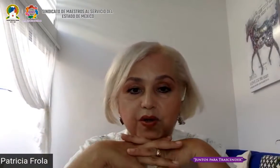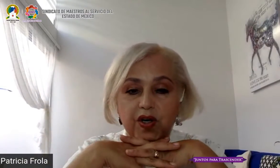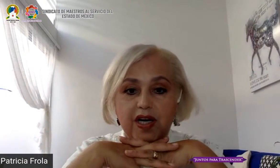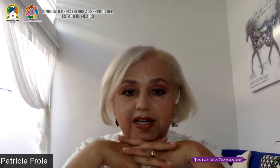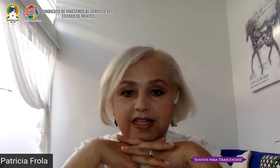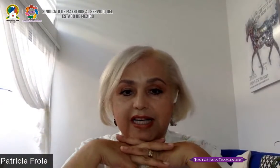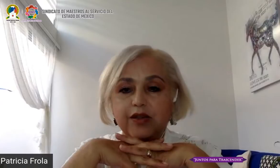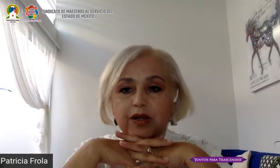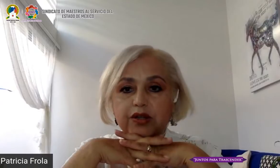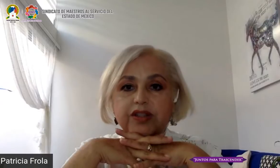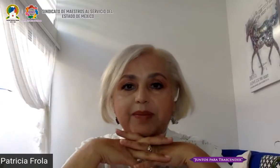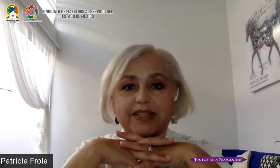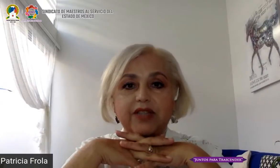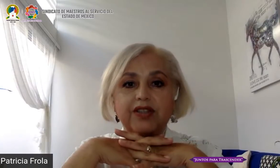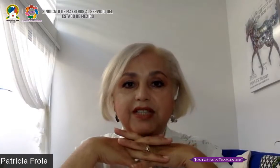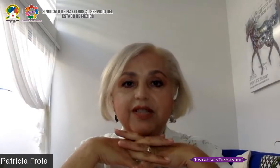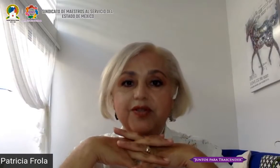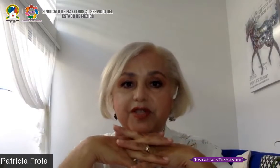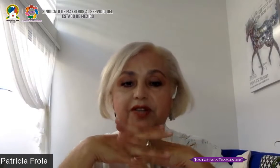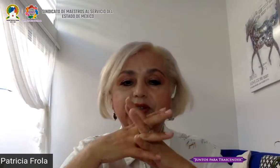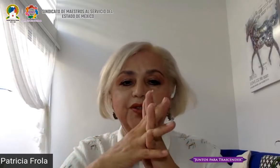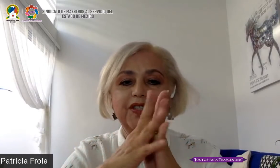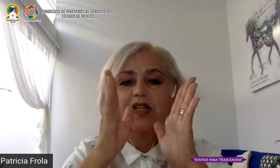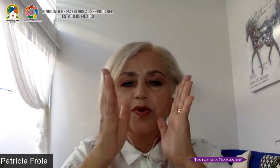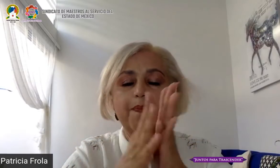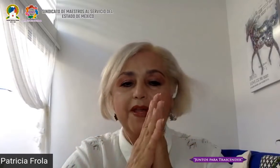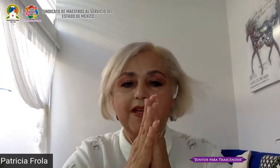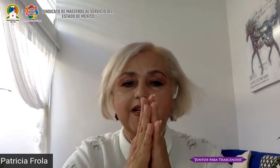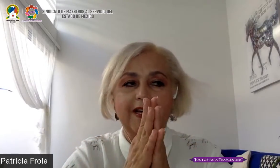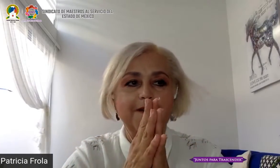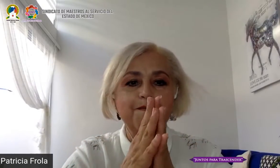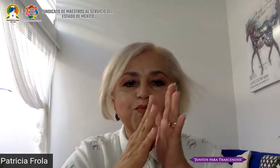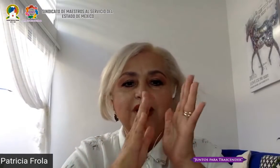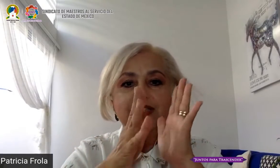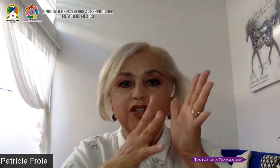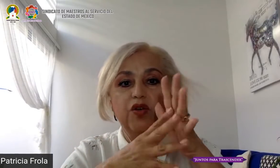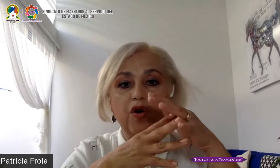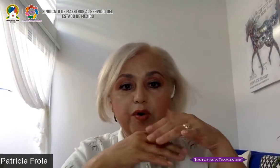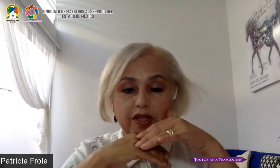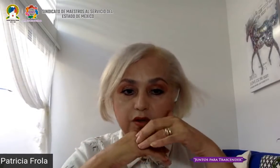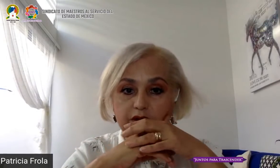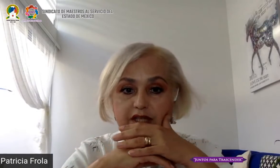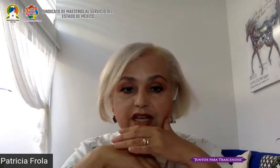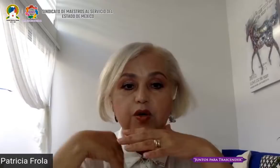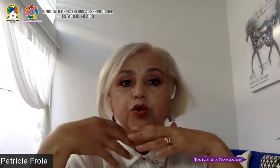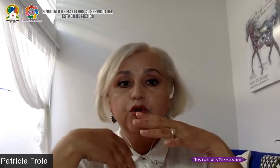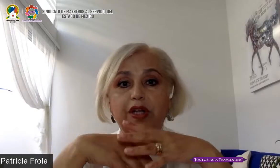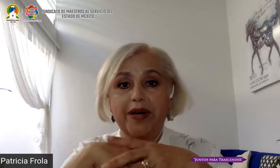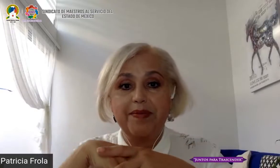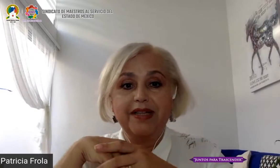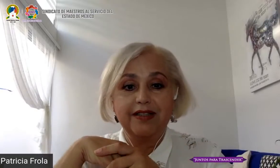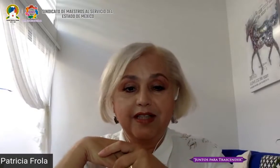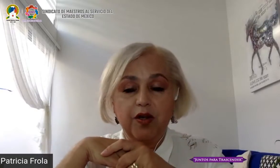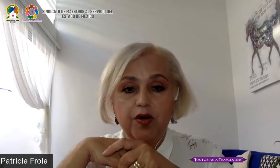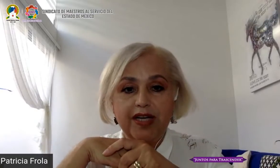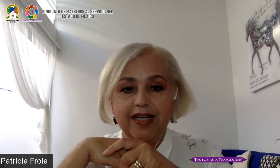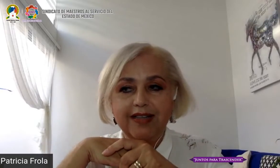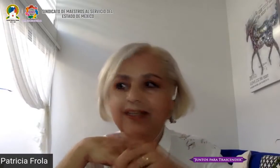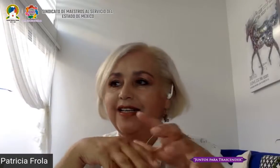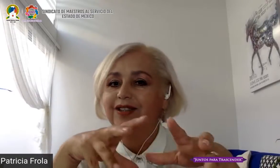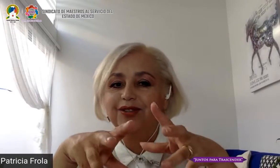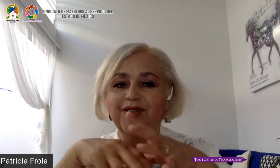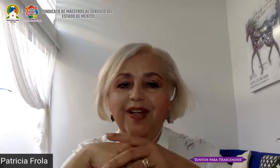en seco, directo a los temas y contenidos, ¿cierto? Entonces, les voy a pedir que, siendo congruentes con este uso de herramientas